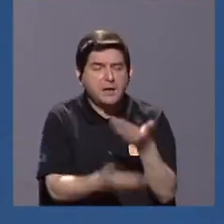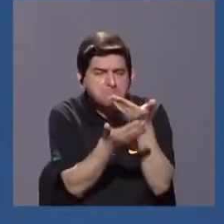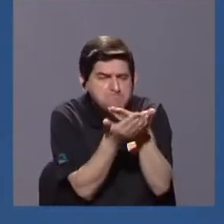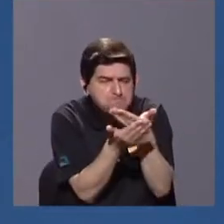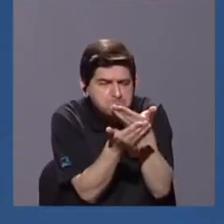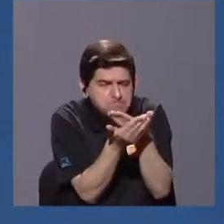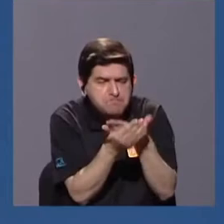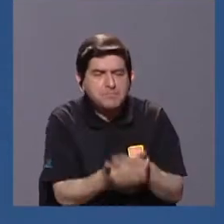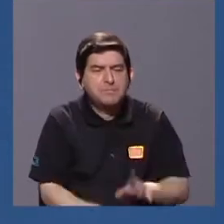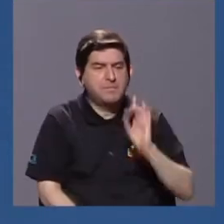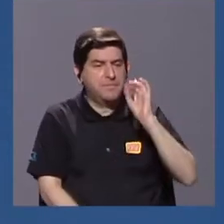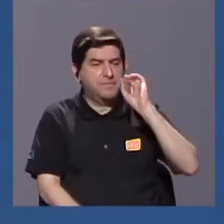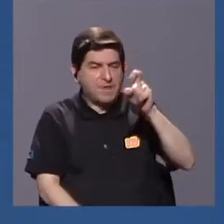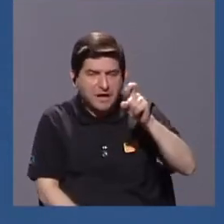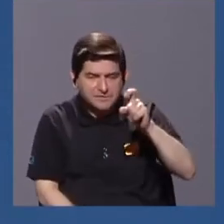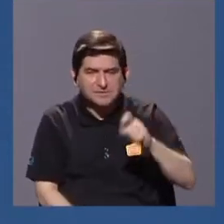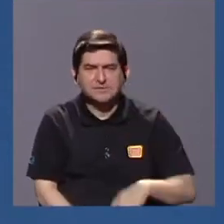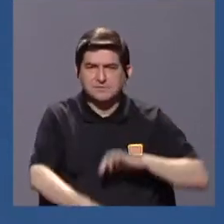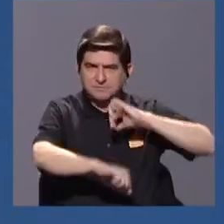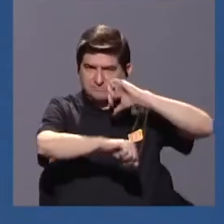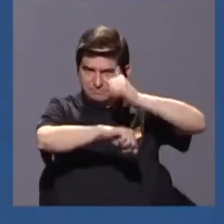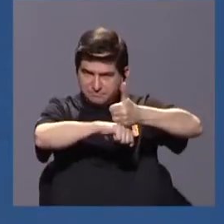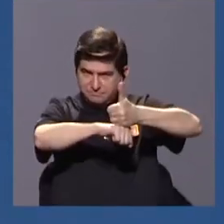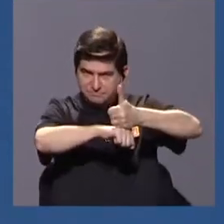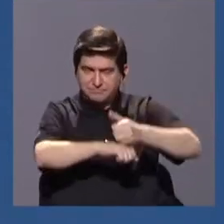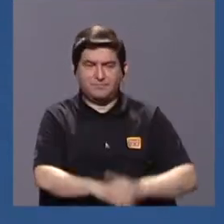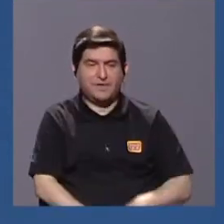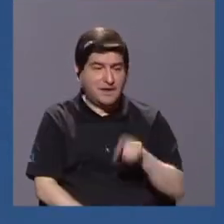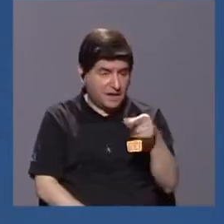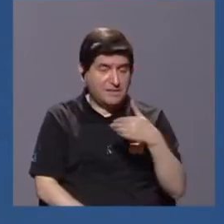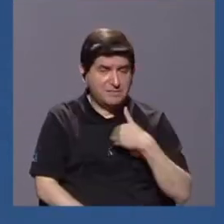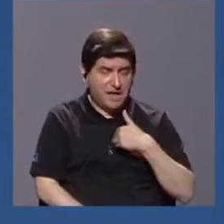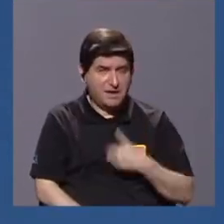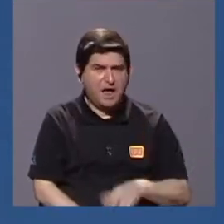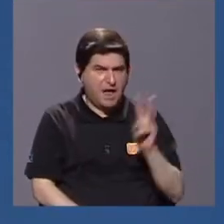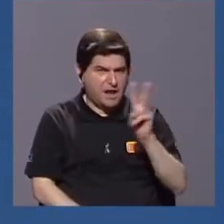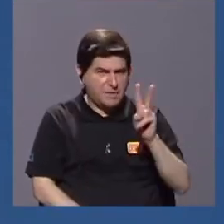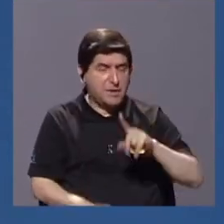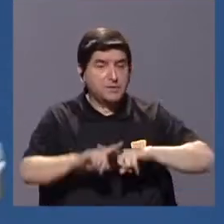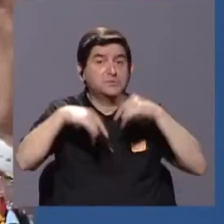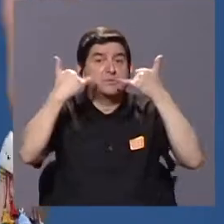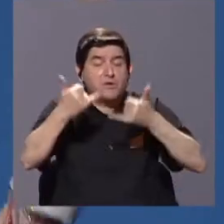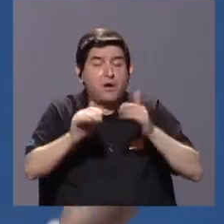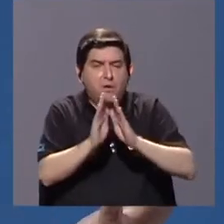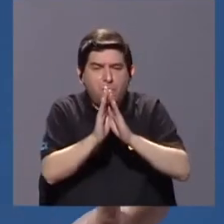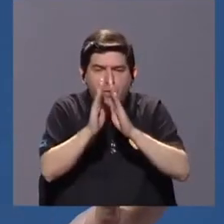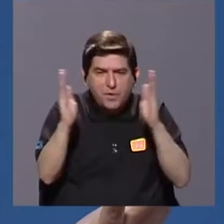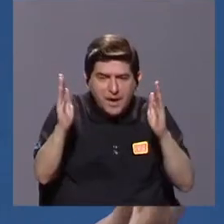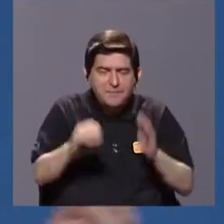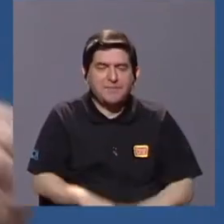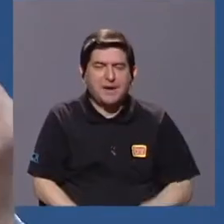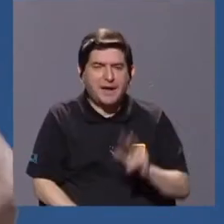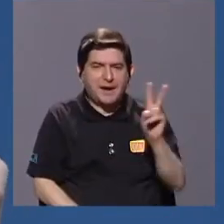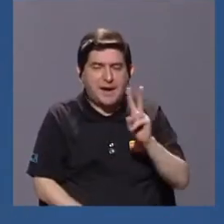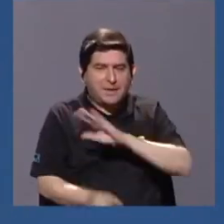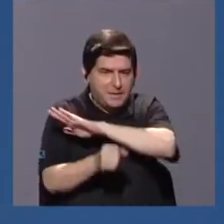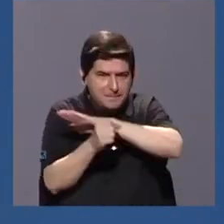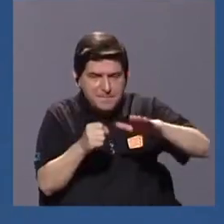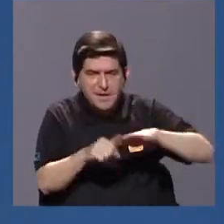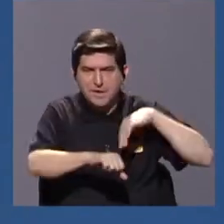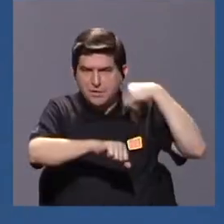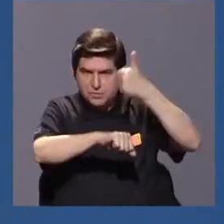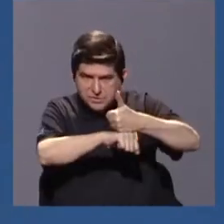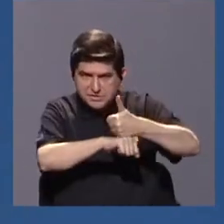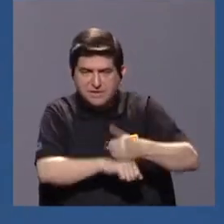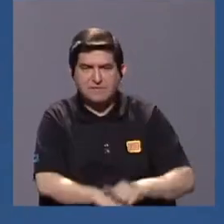muestras, hacemos diagnóstico y determinamos la presencia del parvovirus, pero ahora sí estamos amplificando el virus completo para determinar